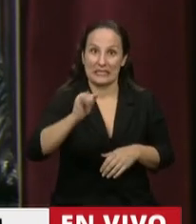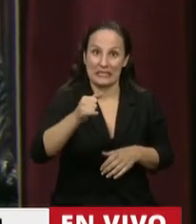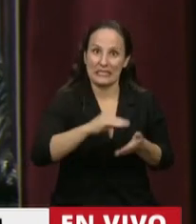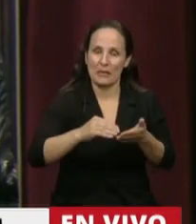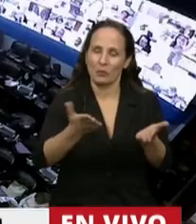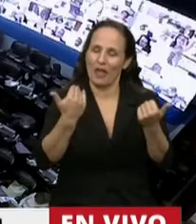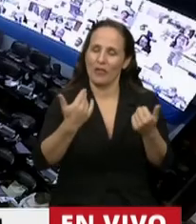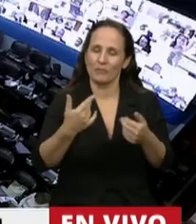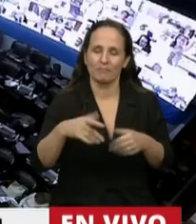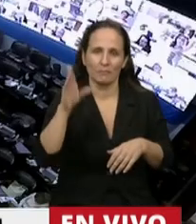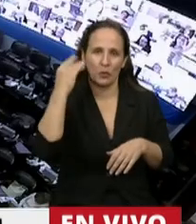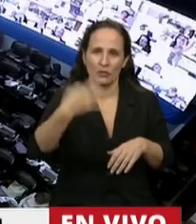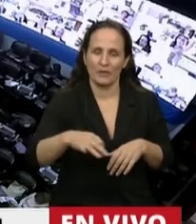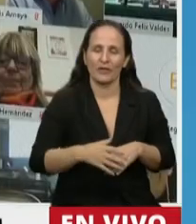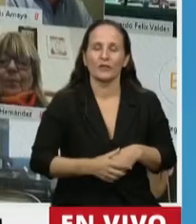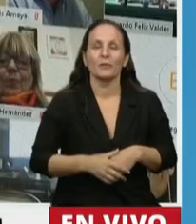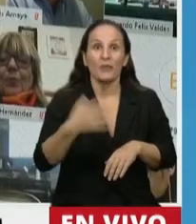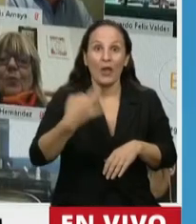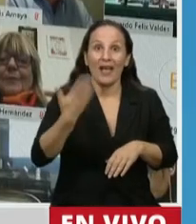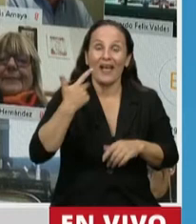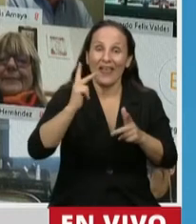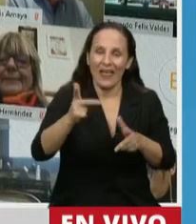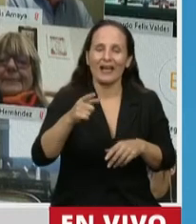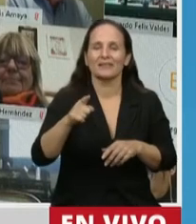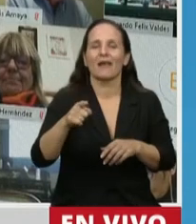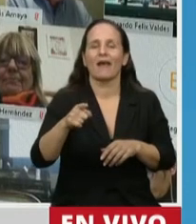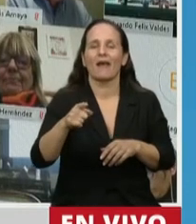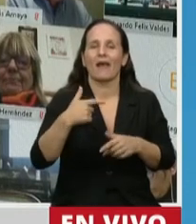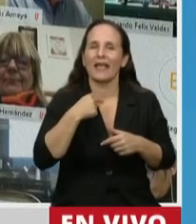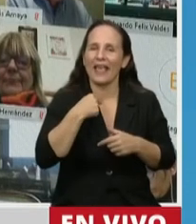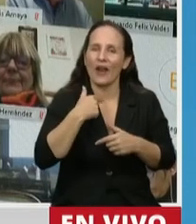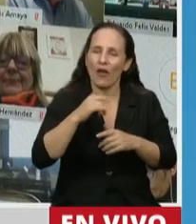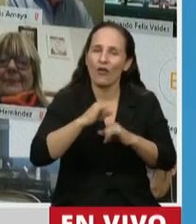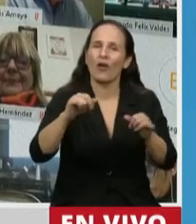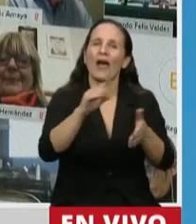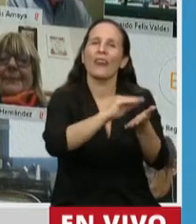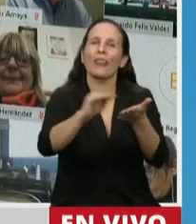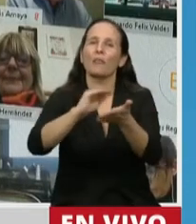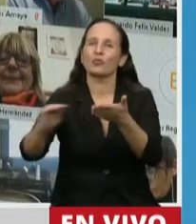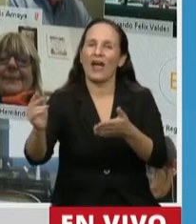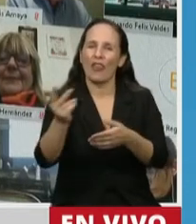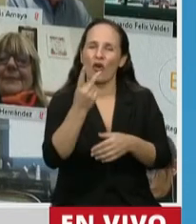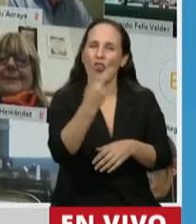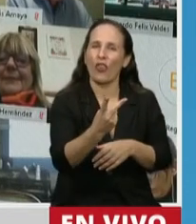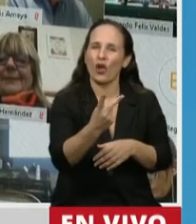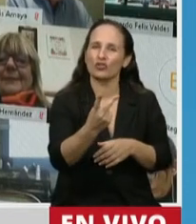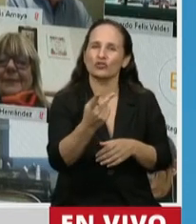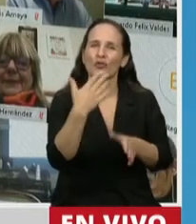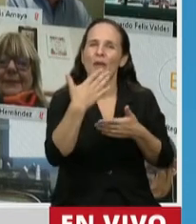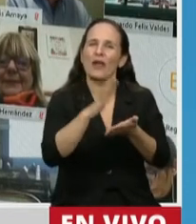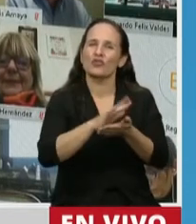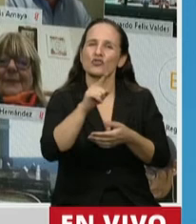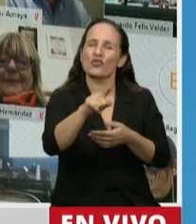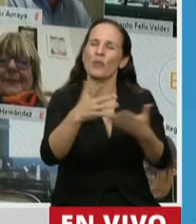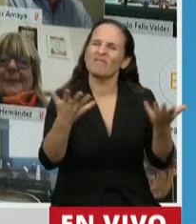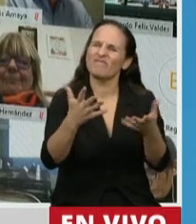diputado, perfectamente. Le decía que le quiero dejar tranquilidad a dos diputados que plantearon su reparo a